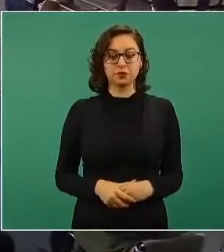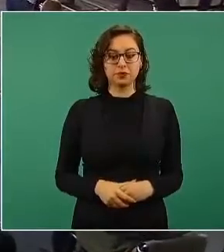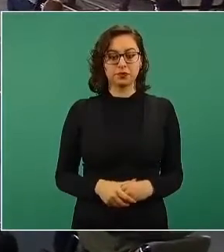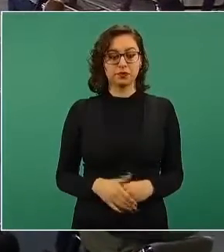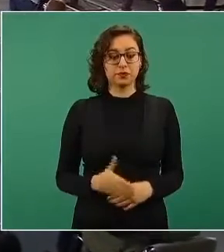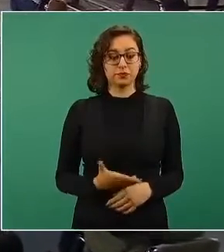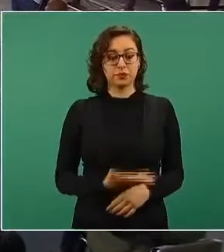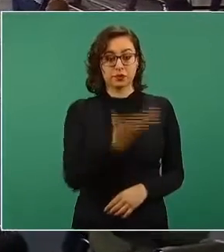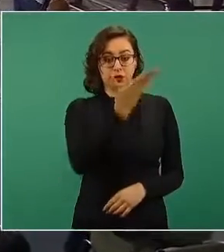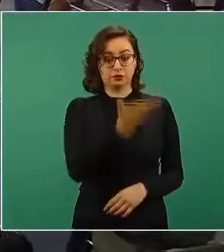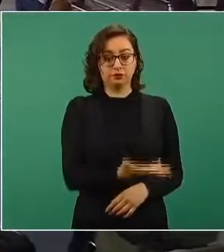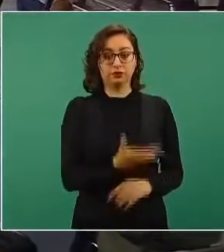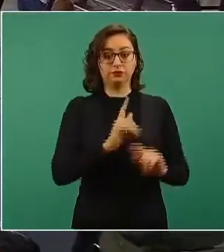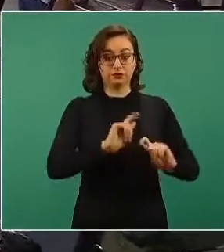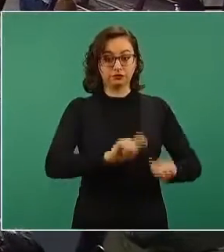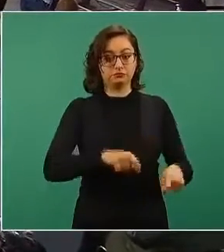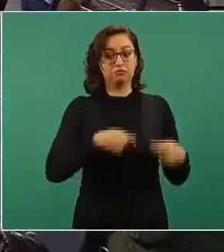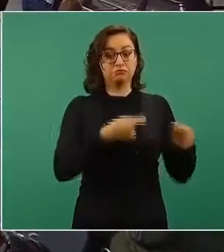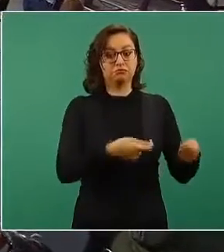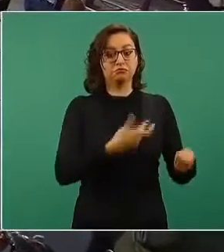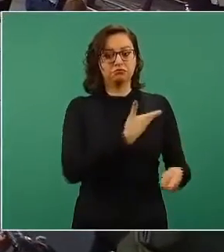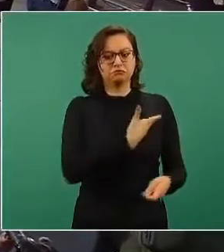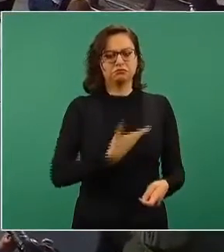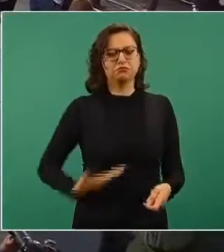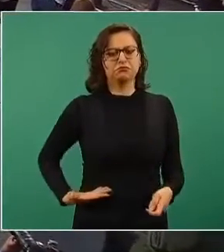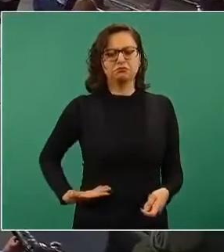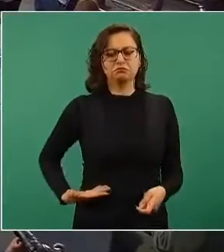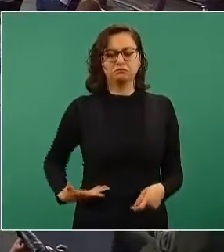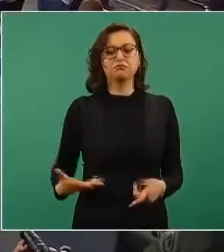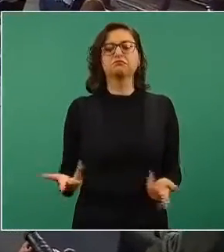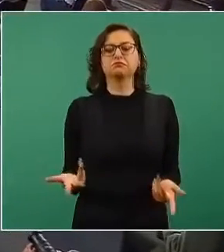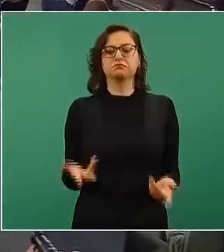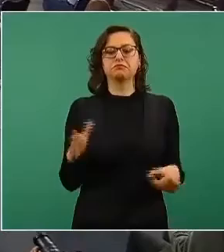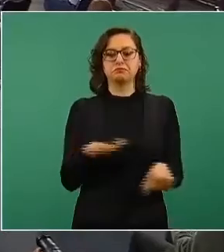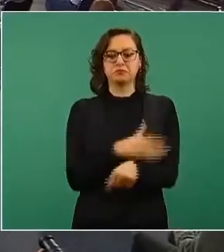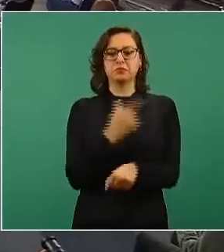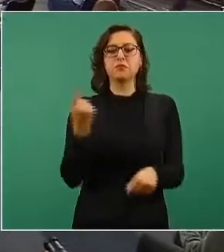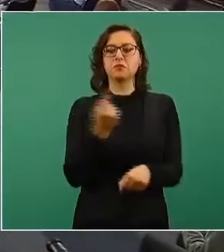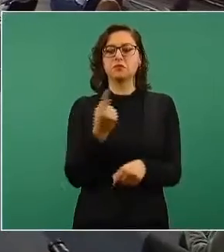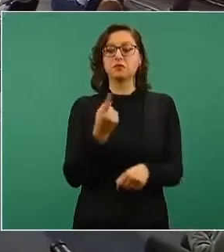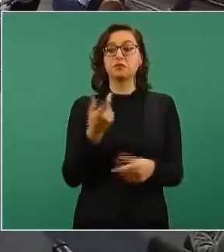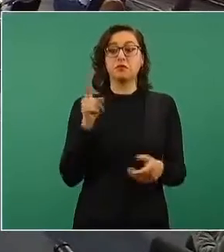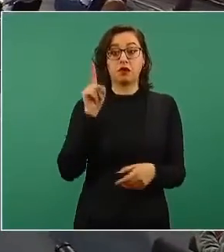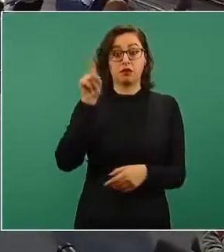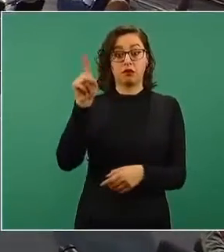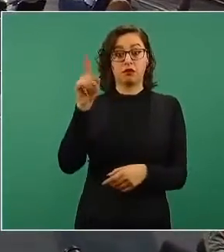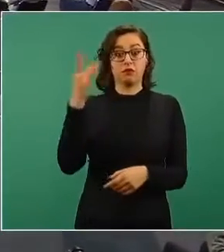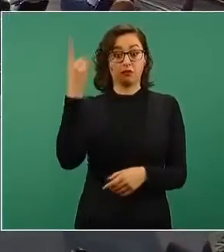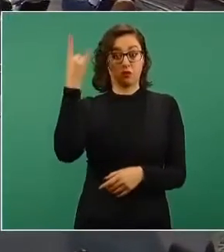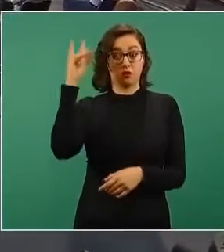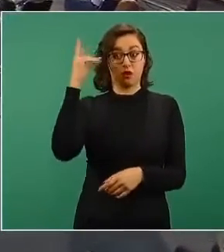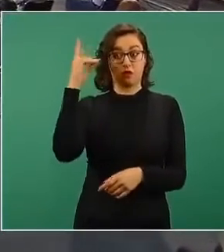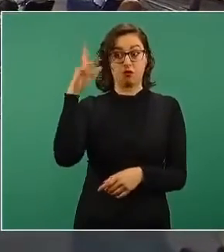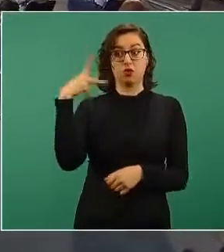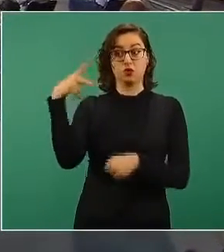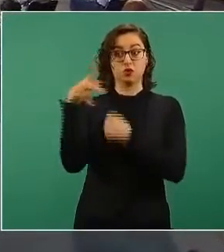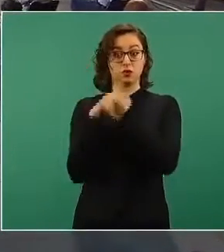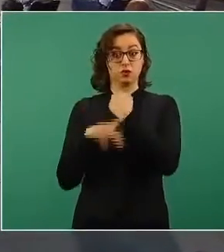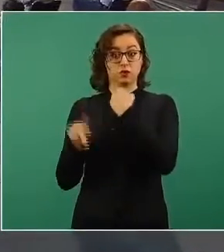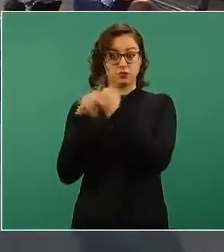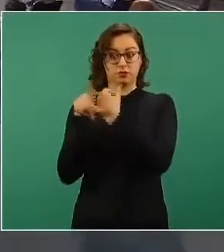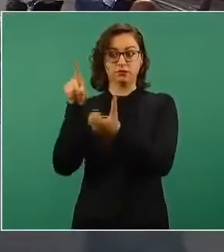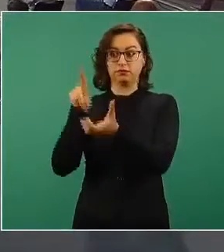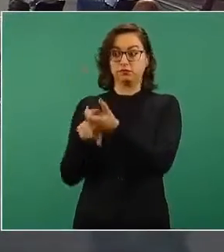indígena, popular, democrático de Bolivia